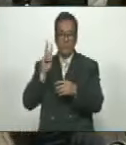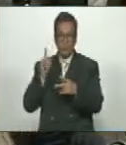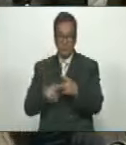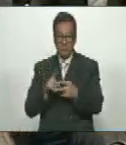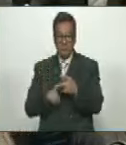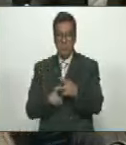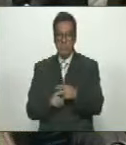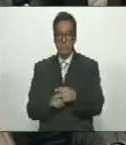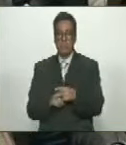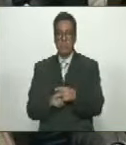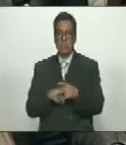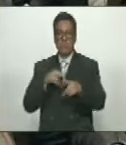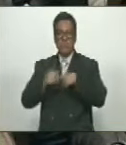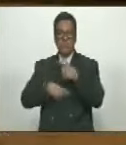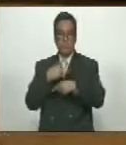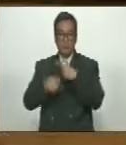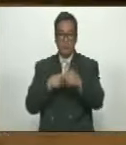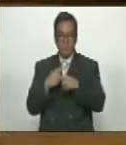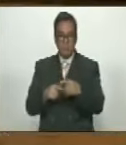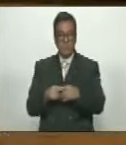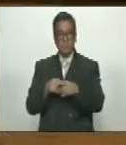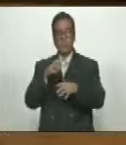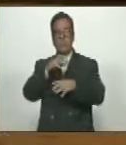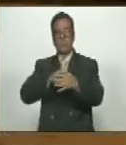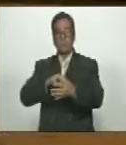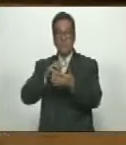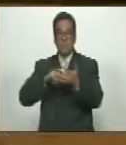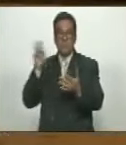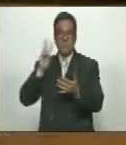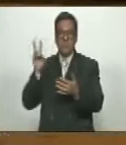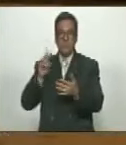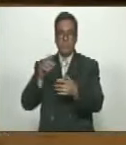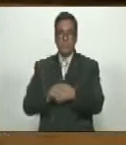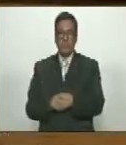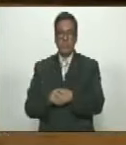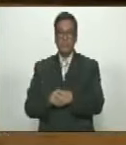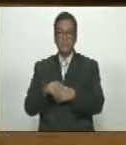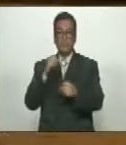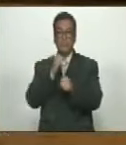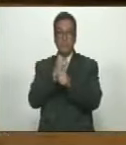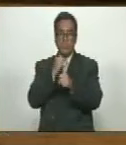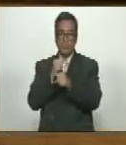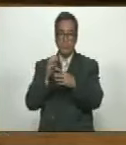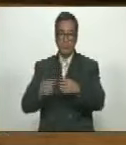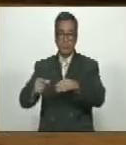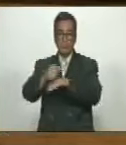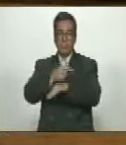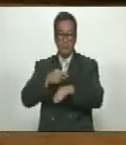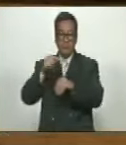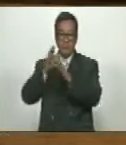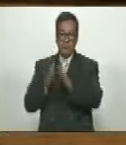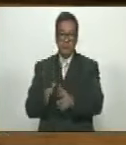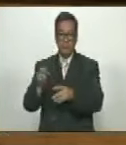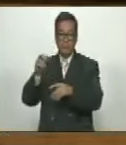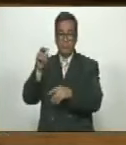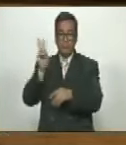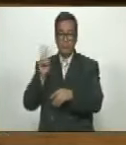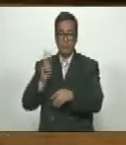contra la producción agrícola venezolana contra los funcionarios del estado de Venezuela